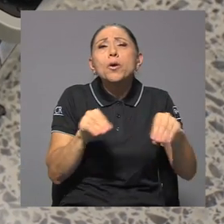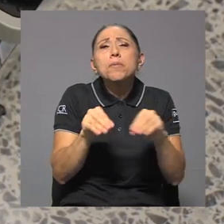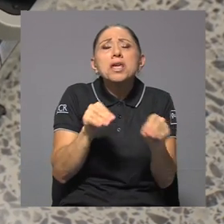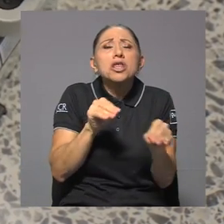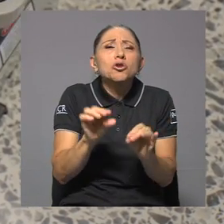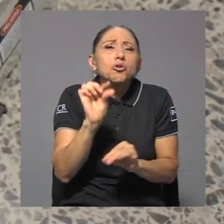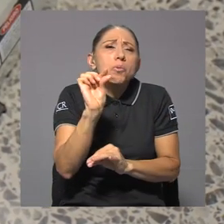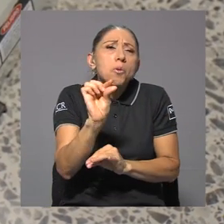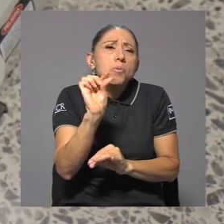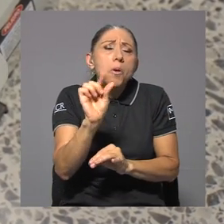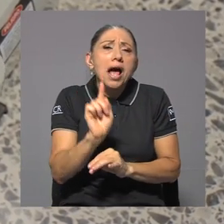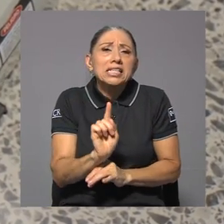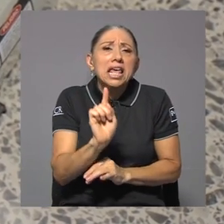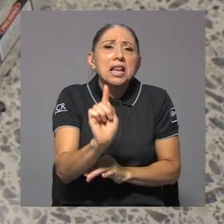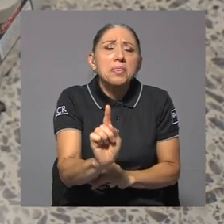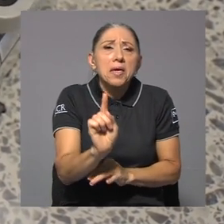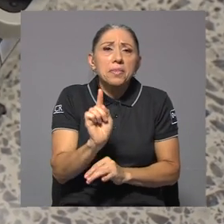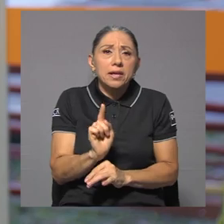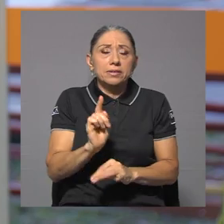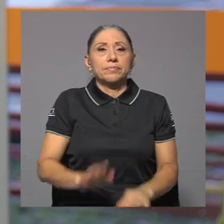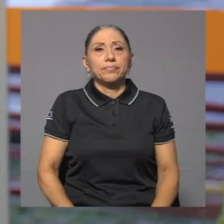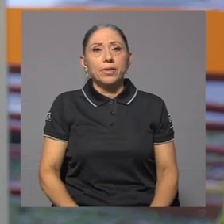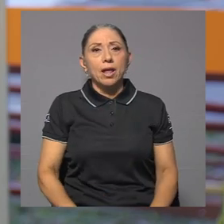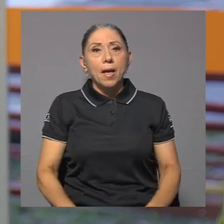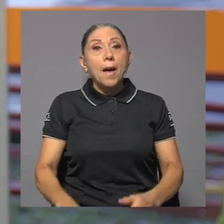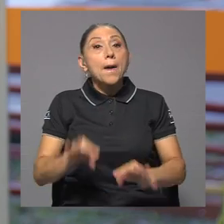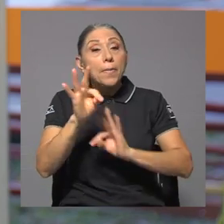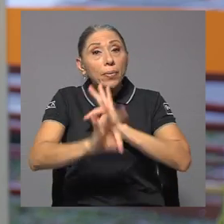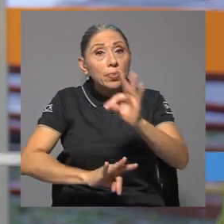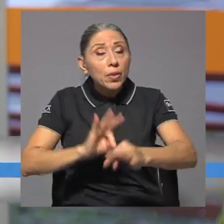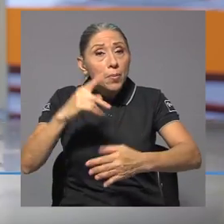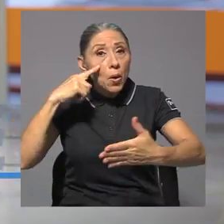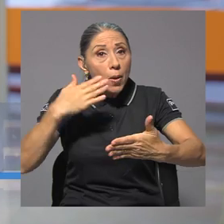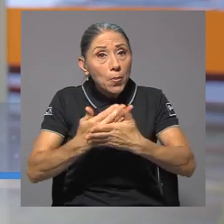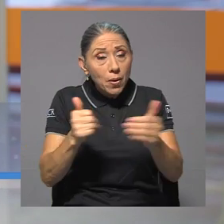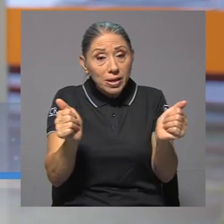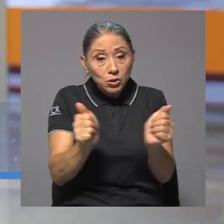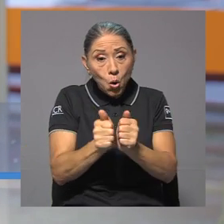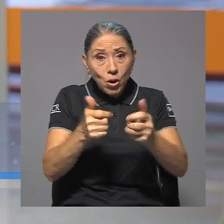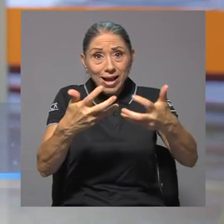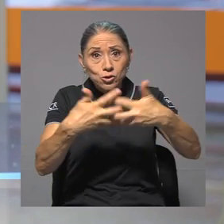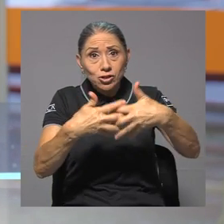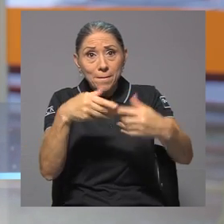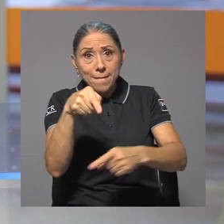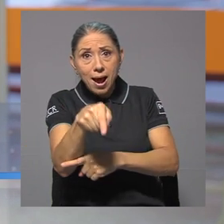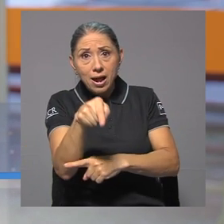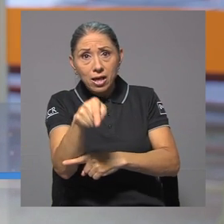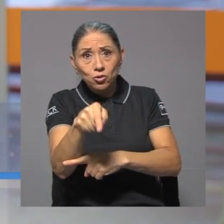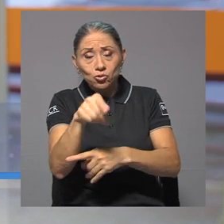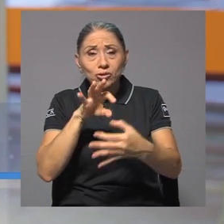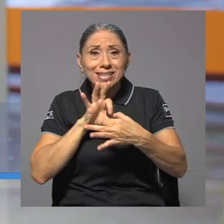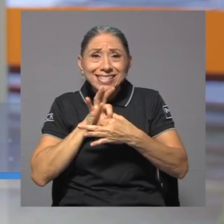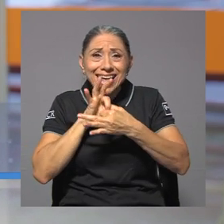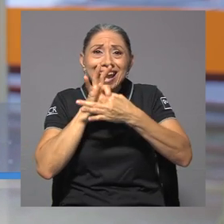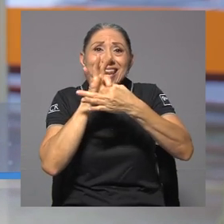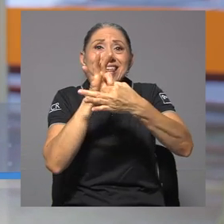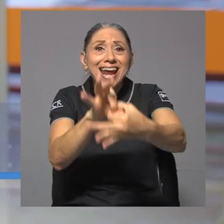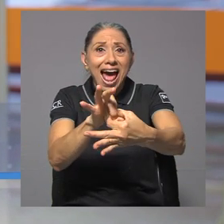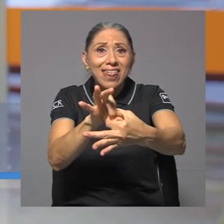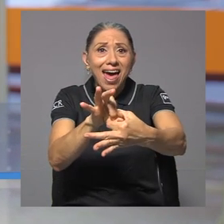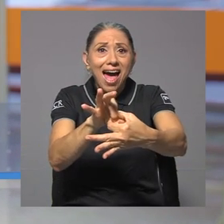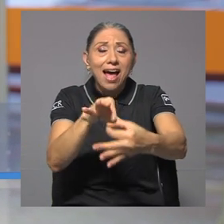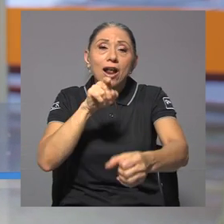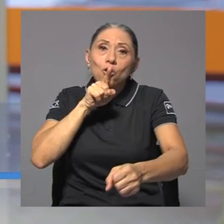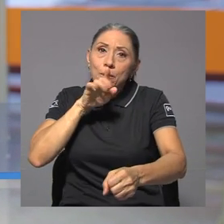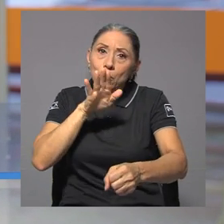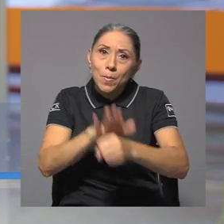leves movimientos hacia adelante y atrás. El tipo de pruebas que se hacen normalmente con estos aparatos está directamente ligada a